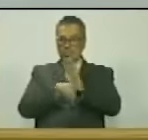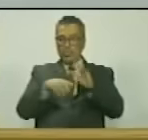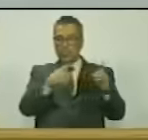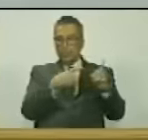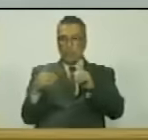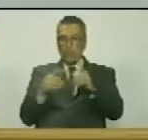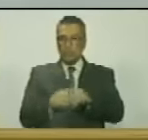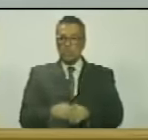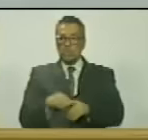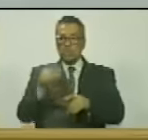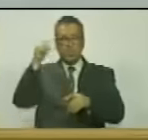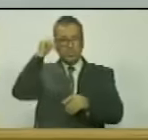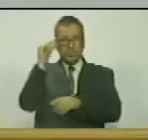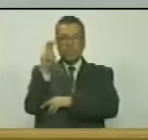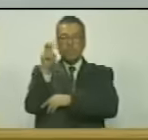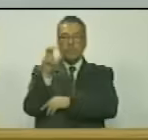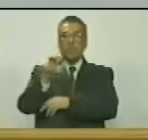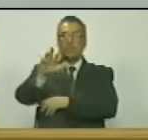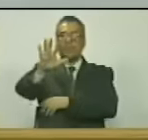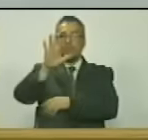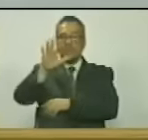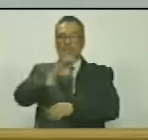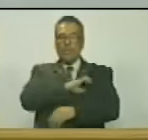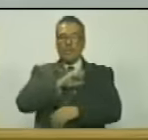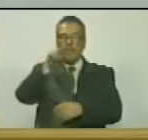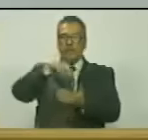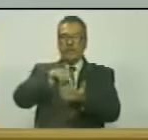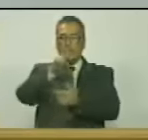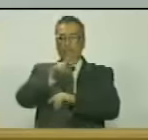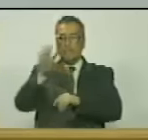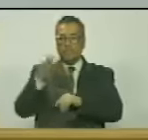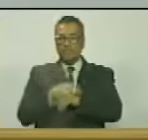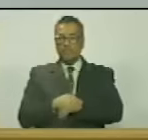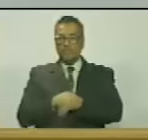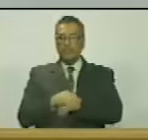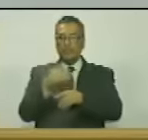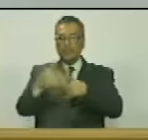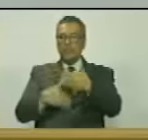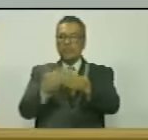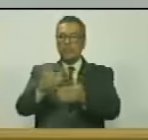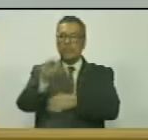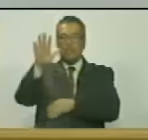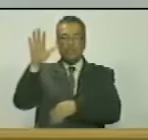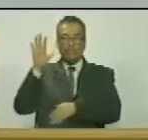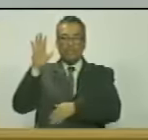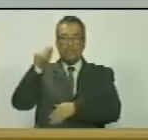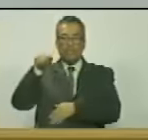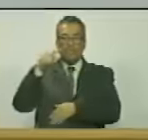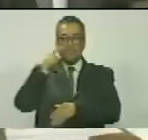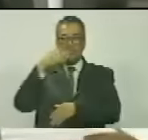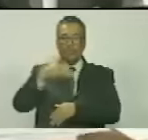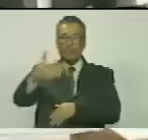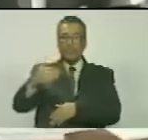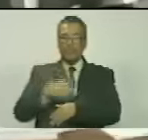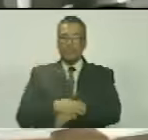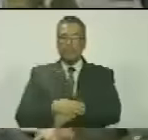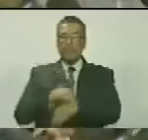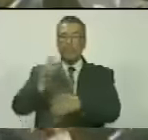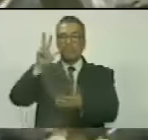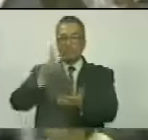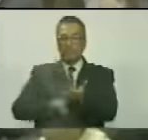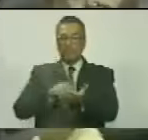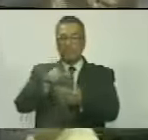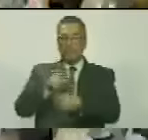y de Debate el día viernes 5 de enero de 2024. Sírvanse a manifestarla con la señal de costumbre. Queda